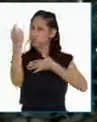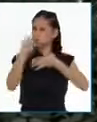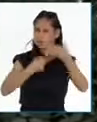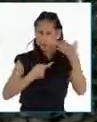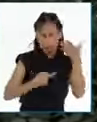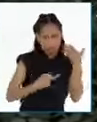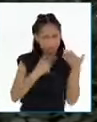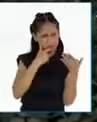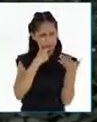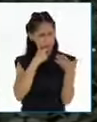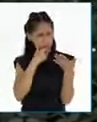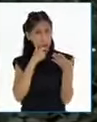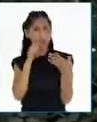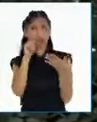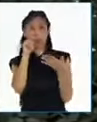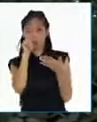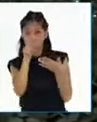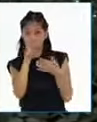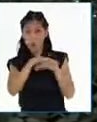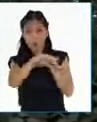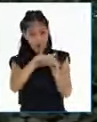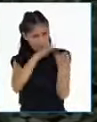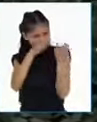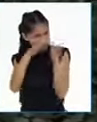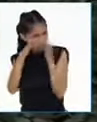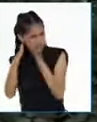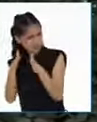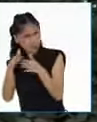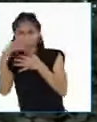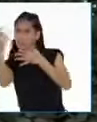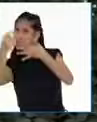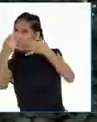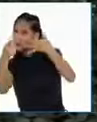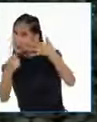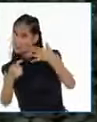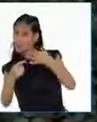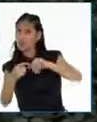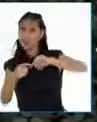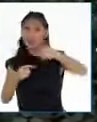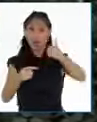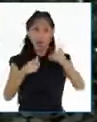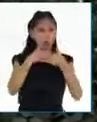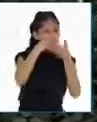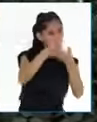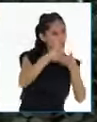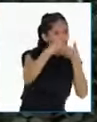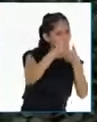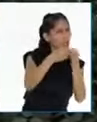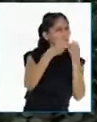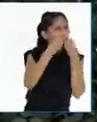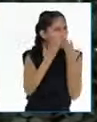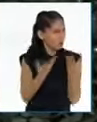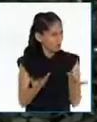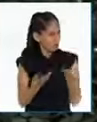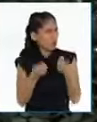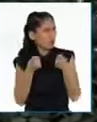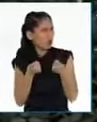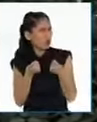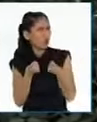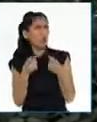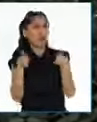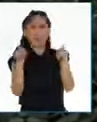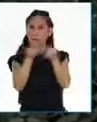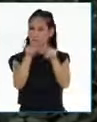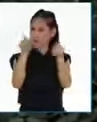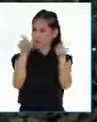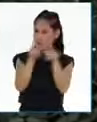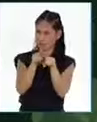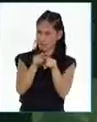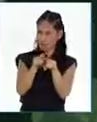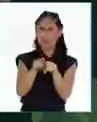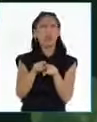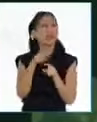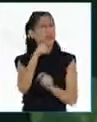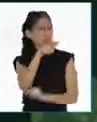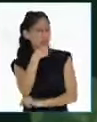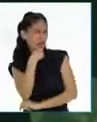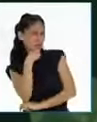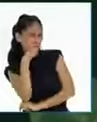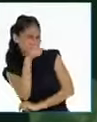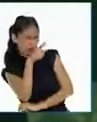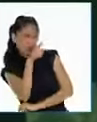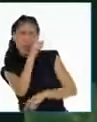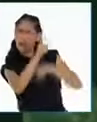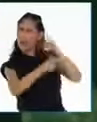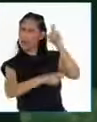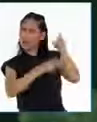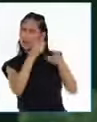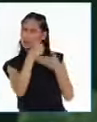en el beneficio de todas y todos? ¿Y cómo podemos ayudar a los adultos a tomar decisiones para el bienestar de las personas? Vamos